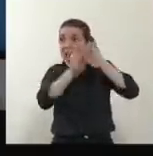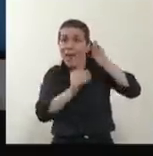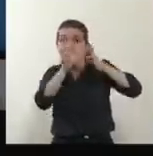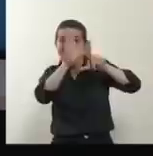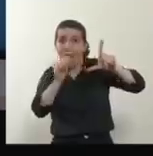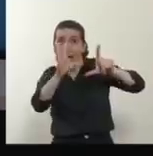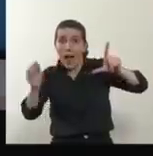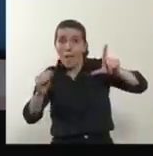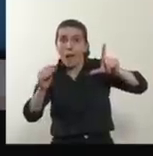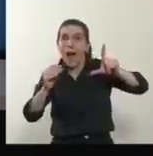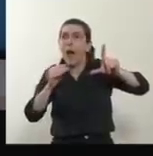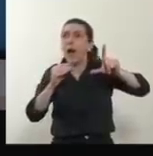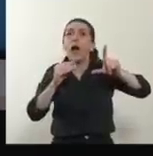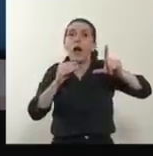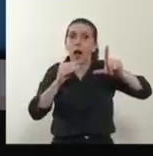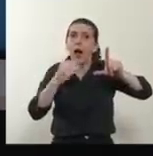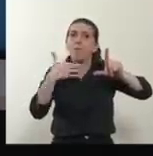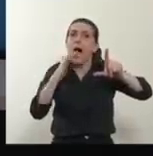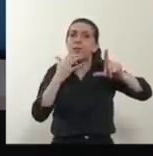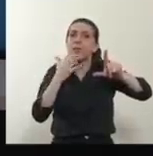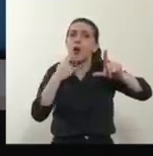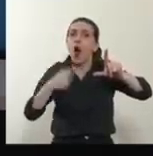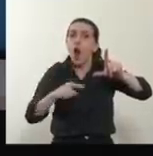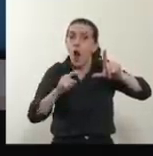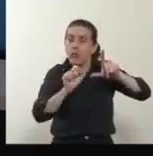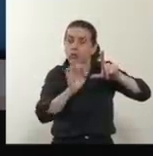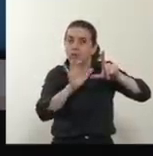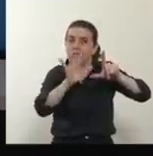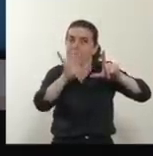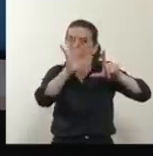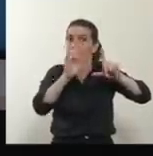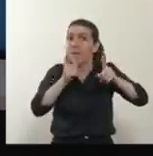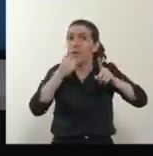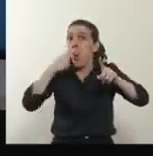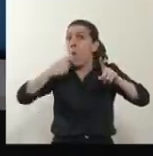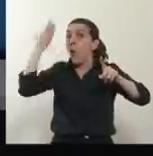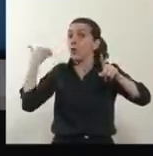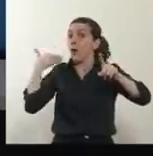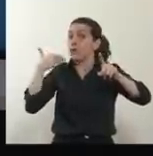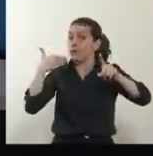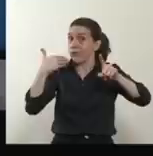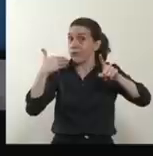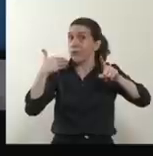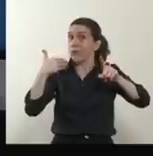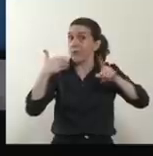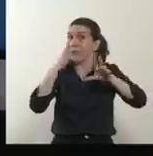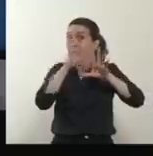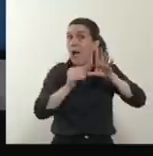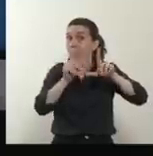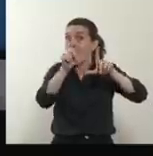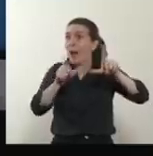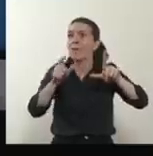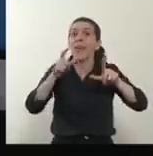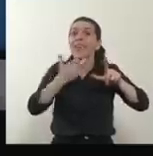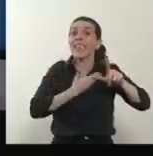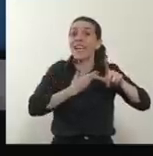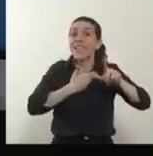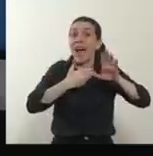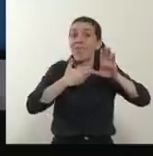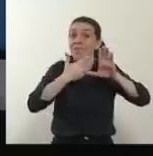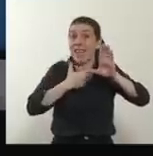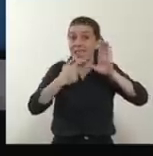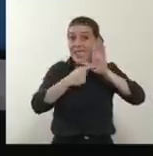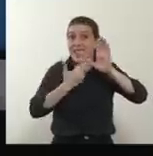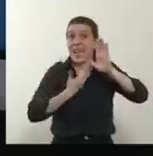coloreado que la última vez que hablamos. Y fíjense cómo el sur de Santa Fe, como este